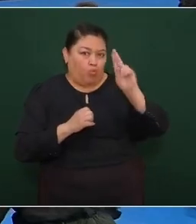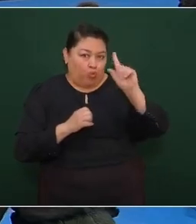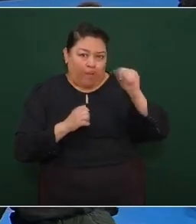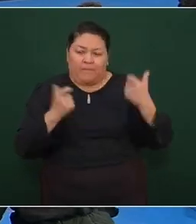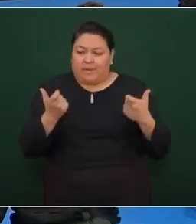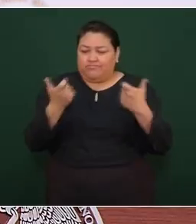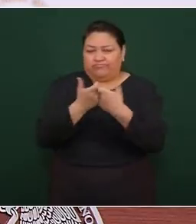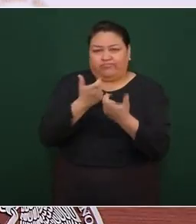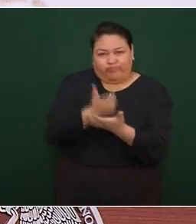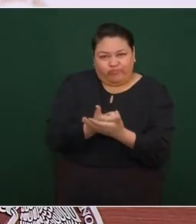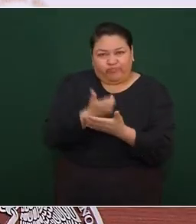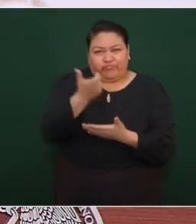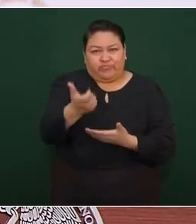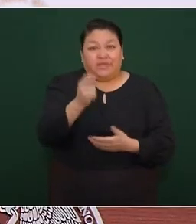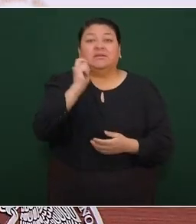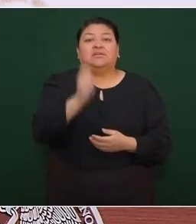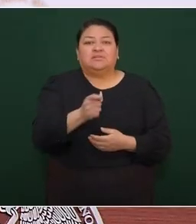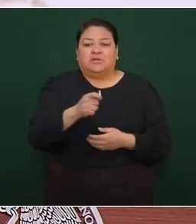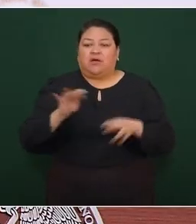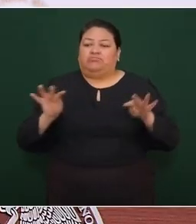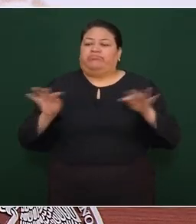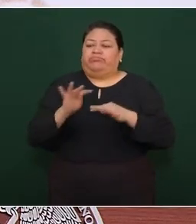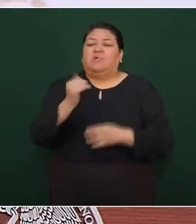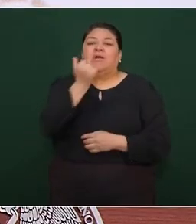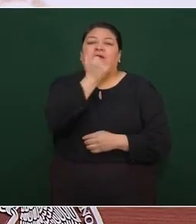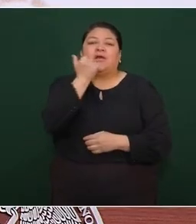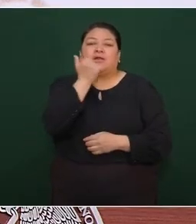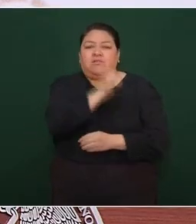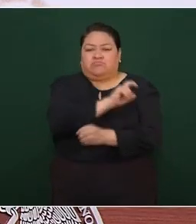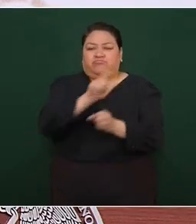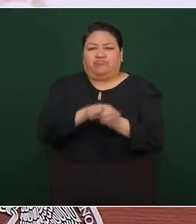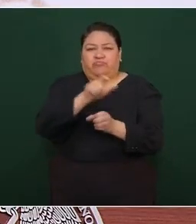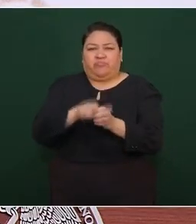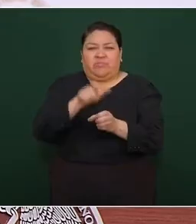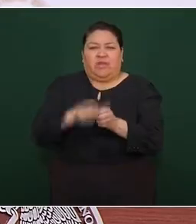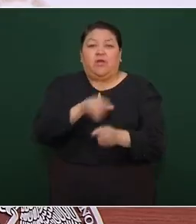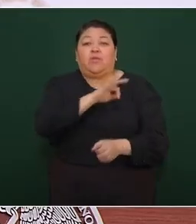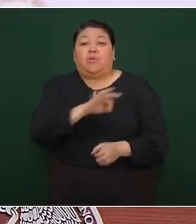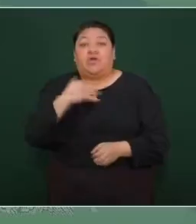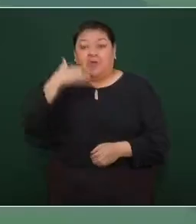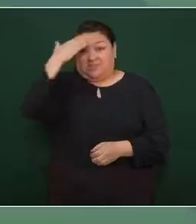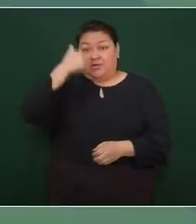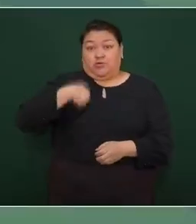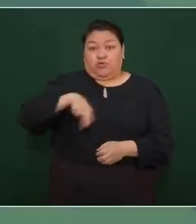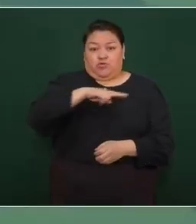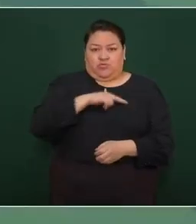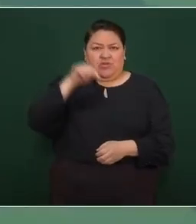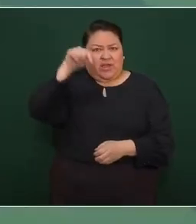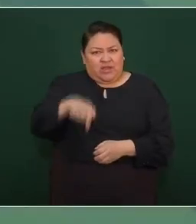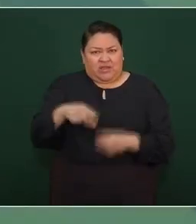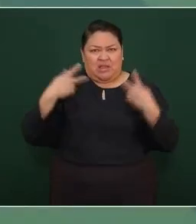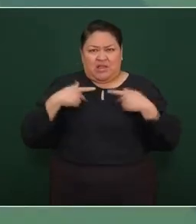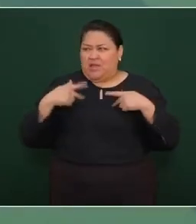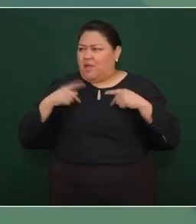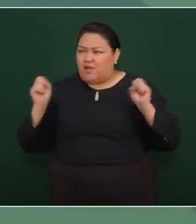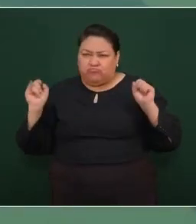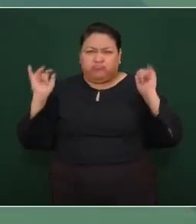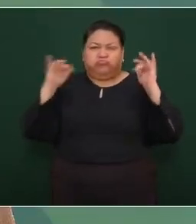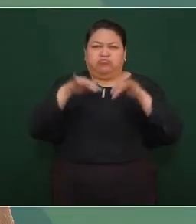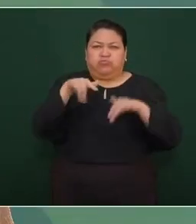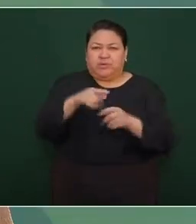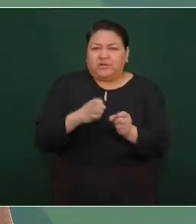Puebla, que le darán una gran proyección a nuestro Estado, ya que nos convertimos en el centro de formación de recursos humanos